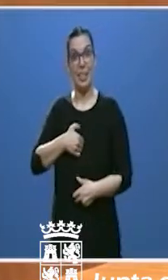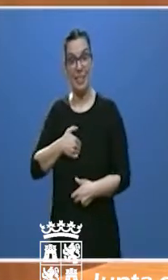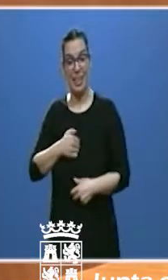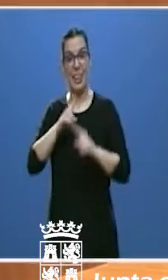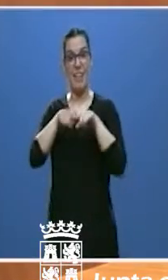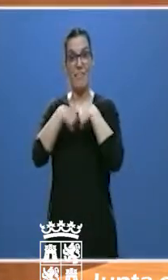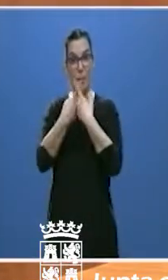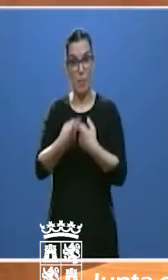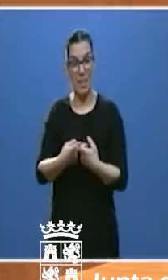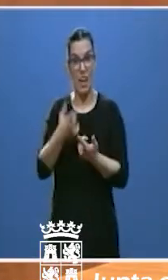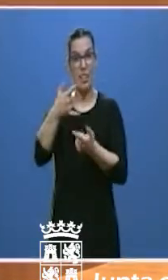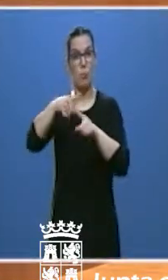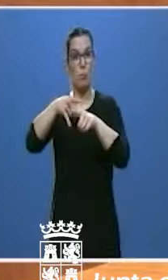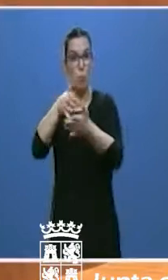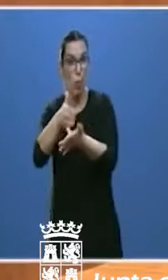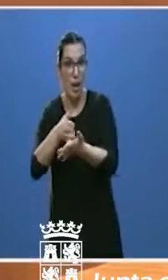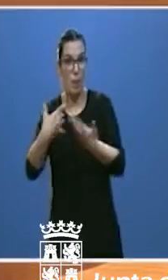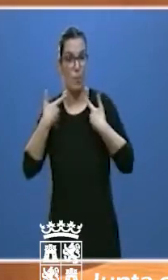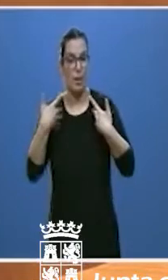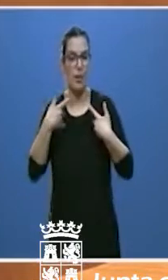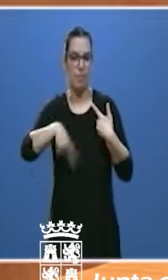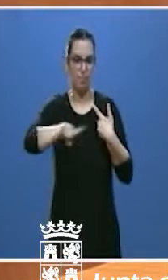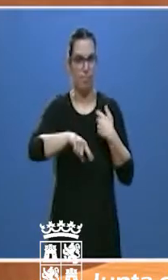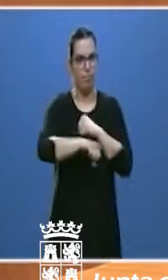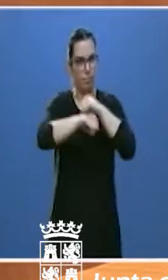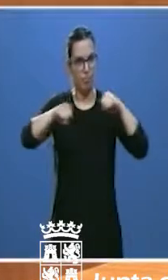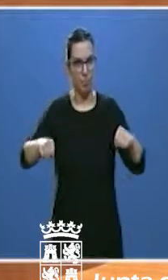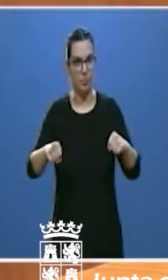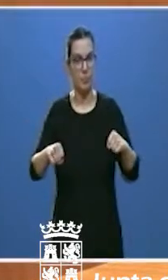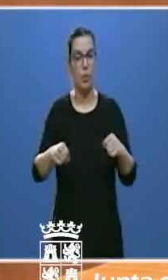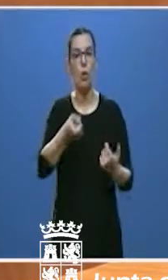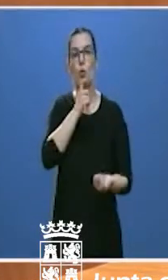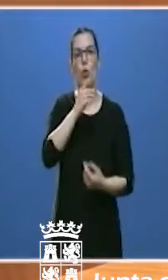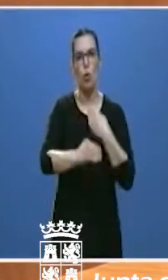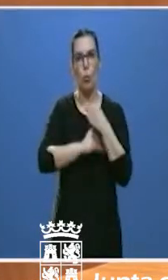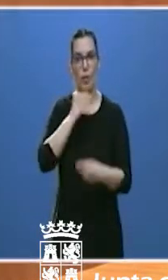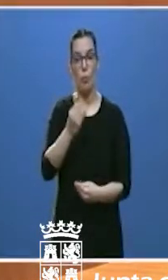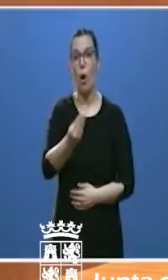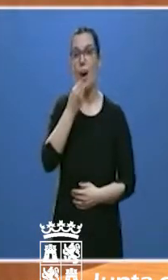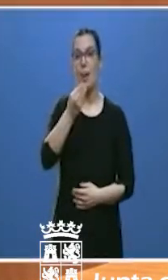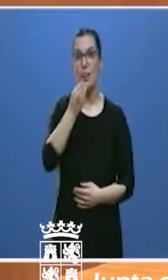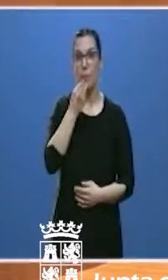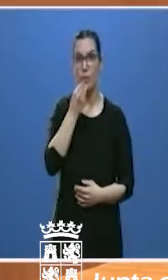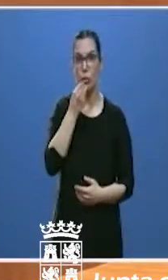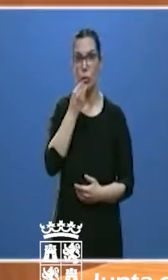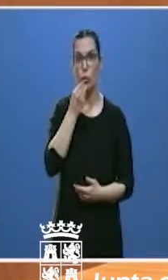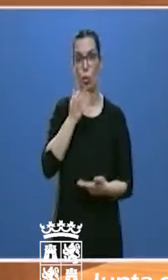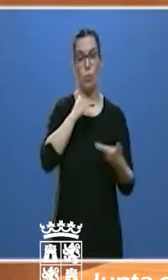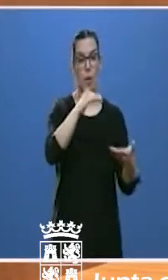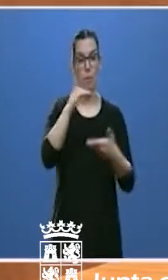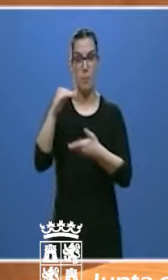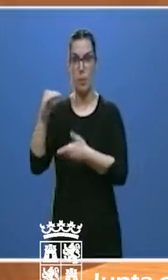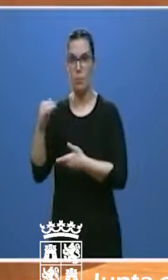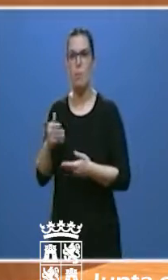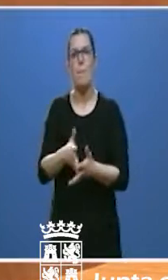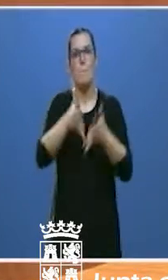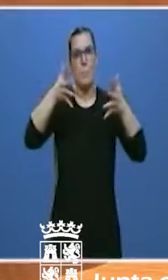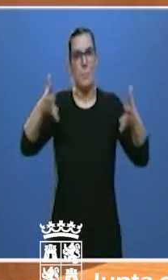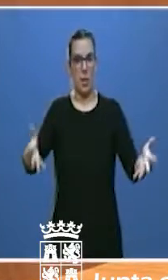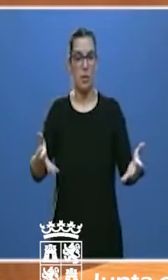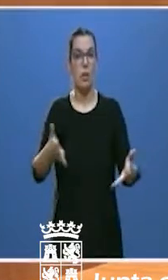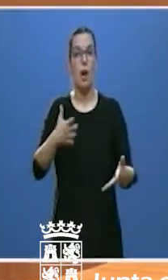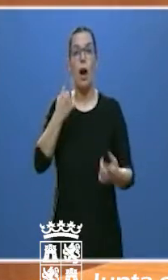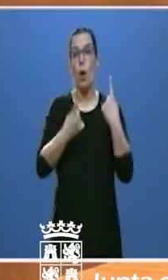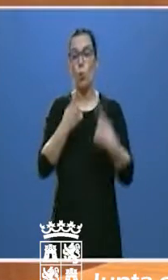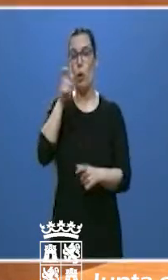familias más vulnerables, ampliando el suministro de alimentos a personas que no pueden salir, bien por la